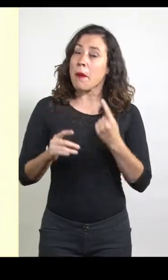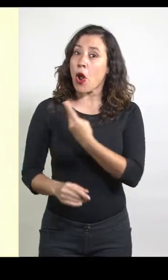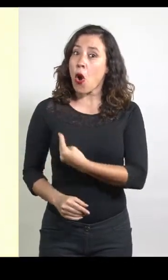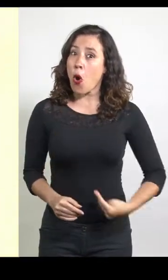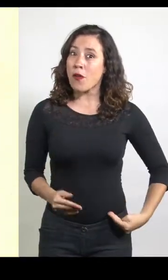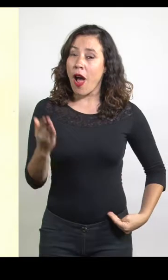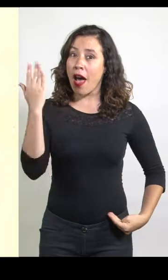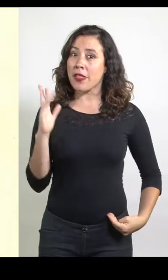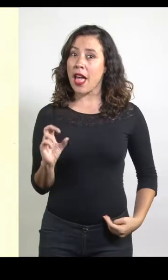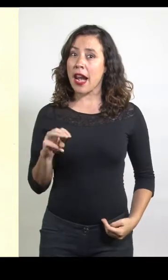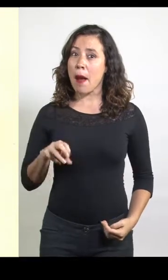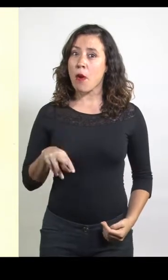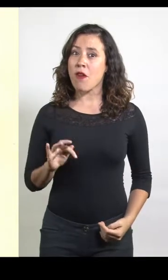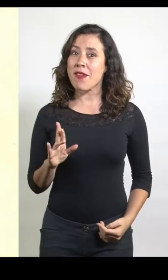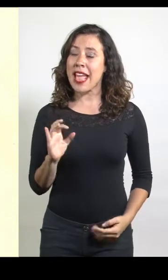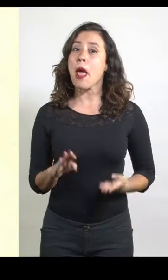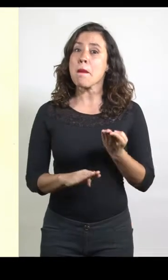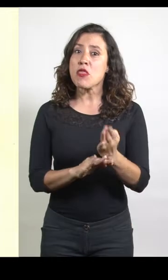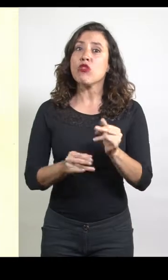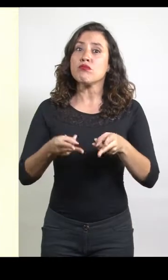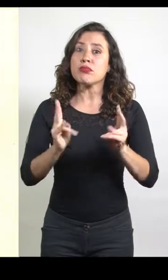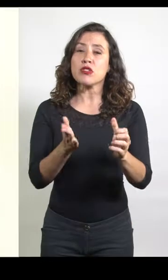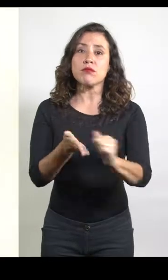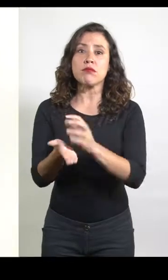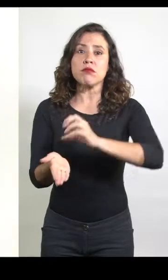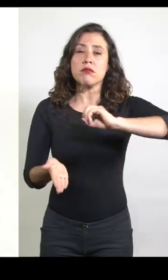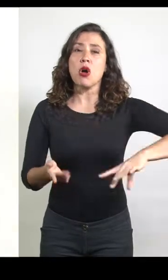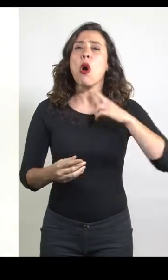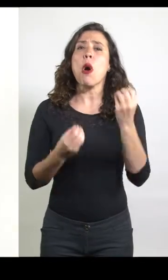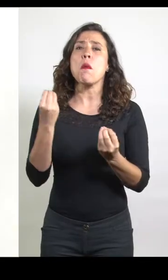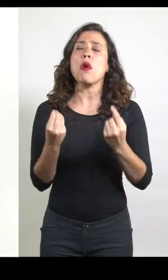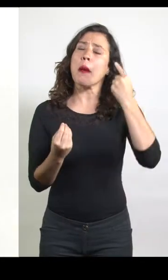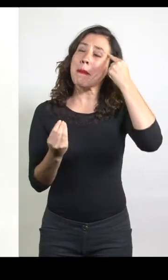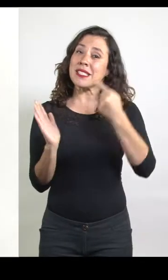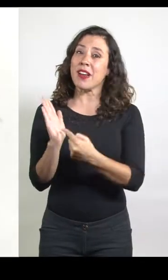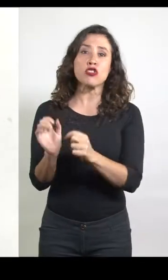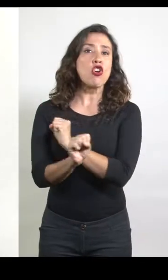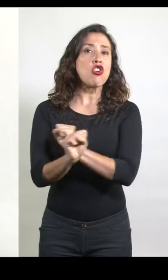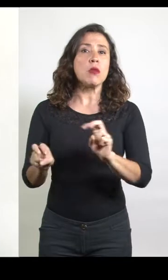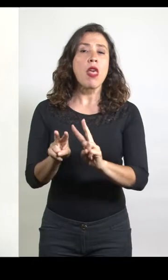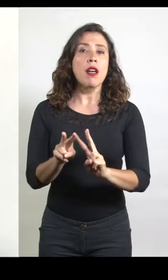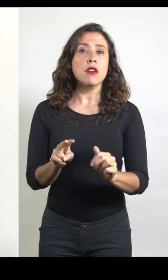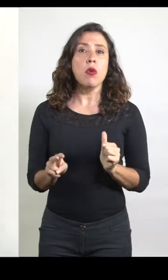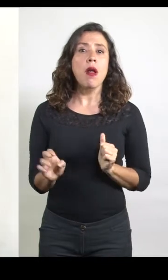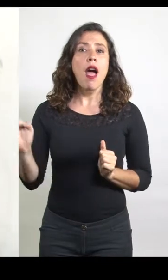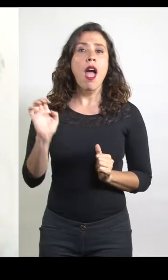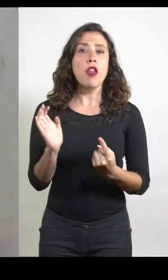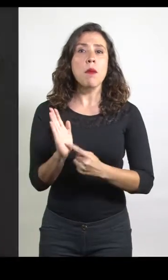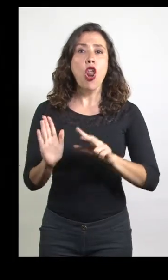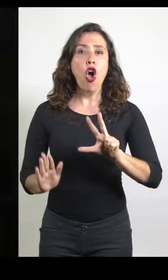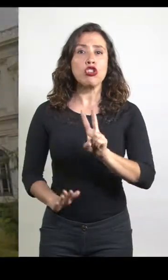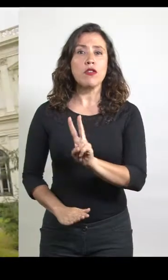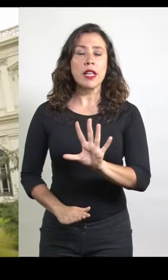de la época, Ramón Freire, pidió y obtuvo su derogación por considerarla impracticable en enero de 1825.